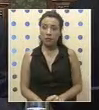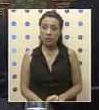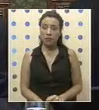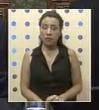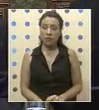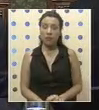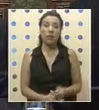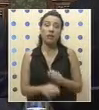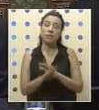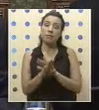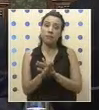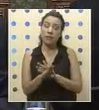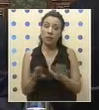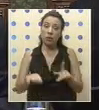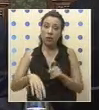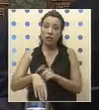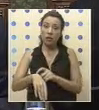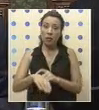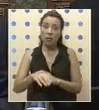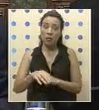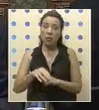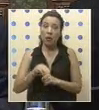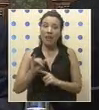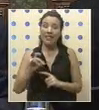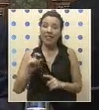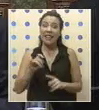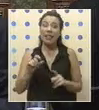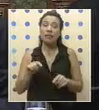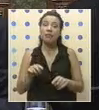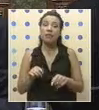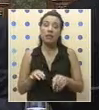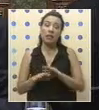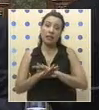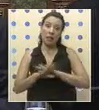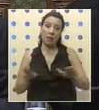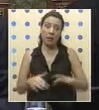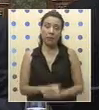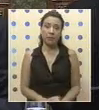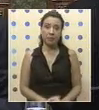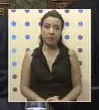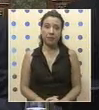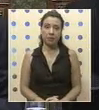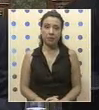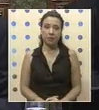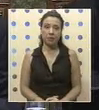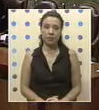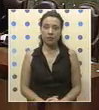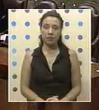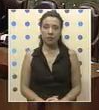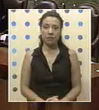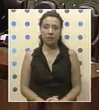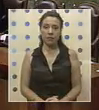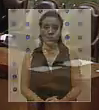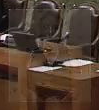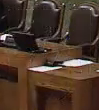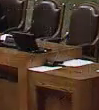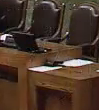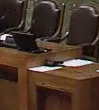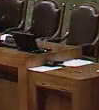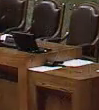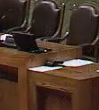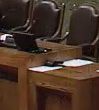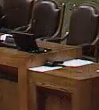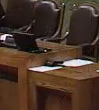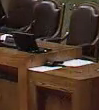Ha concluido el tiempo de la hora delincidente y el objeto de la sesión, esta, se levanta. 13.18 Gracias.